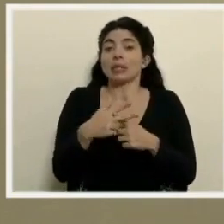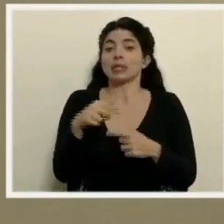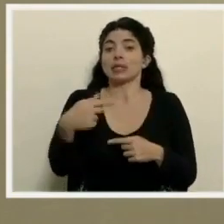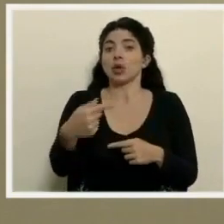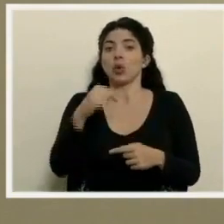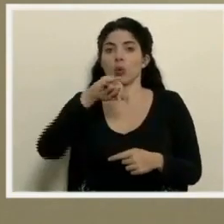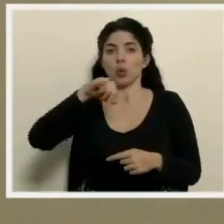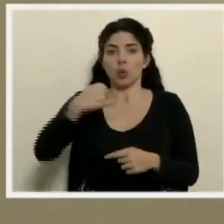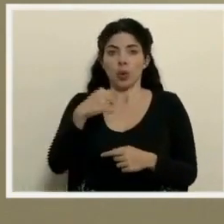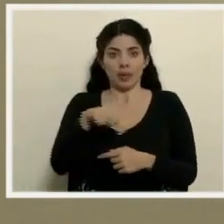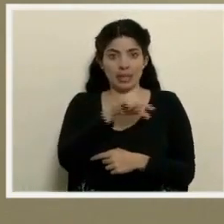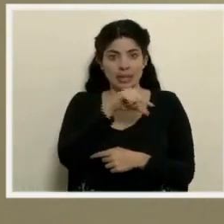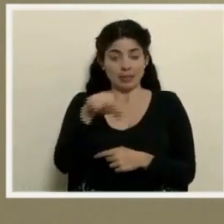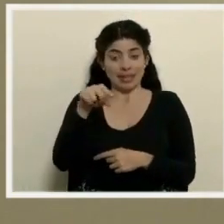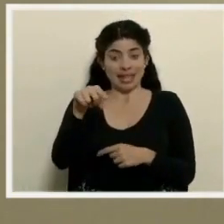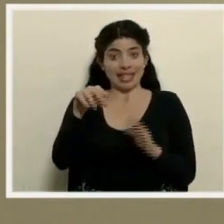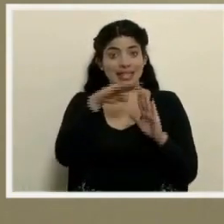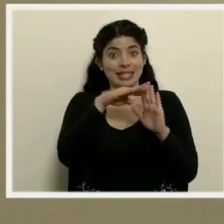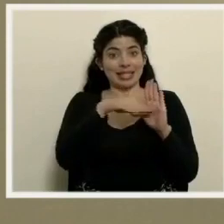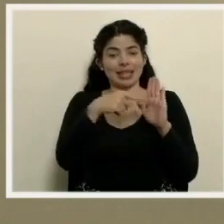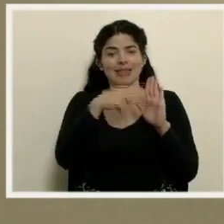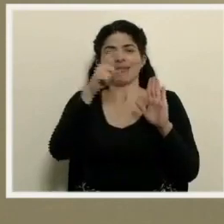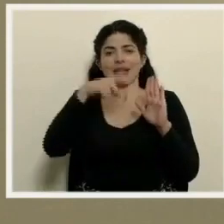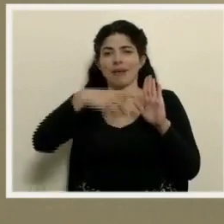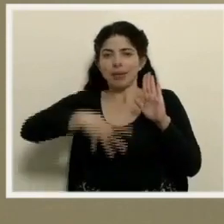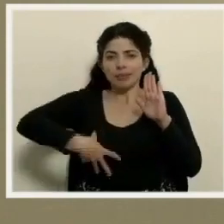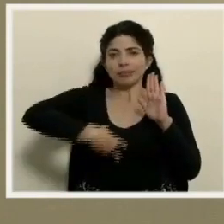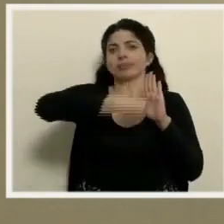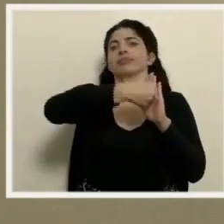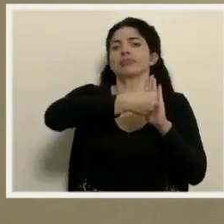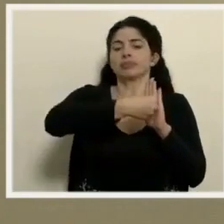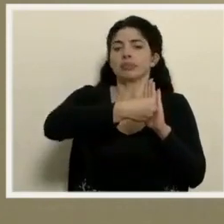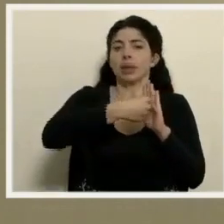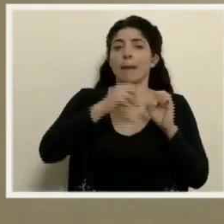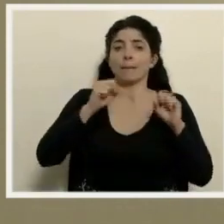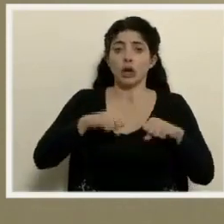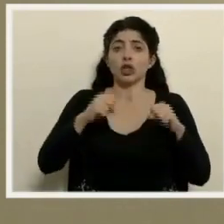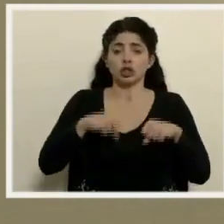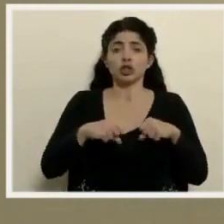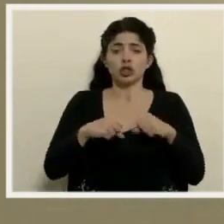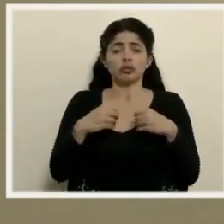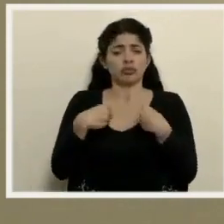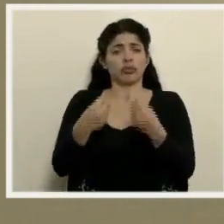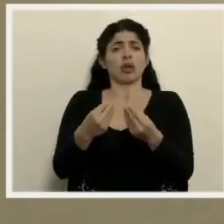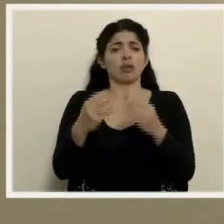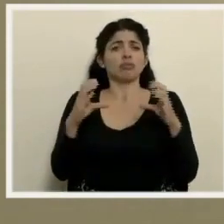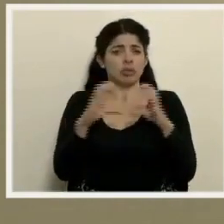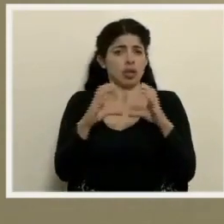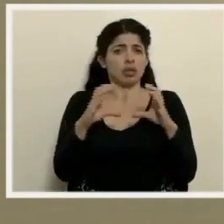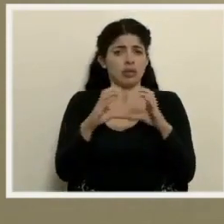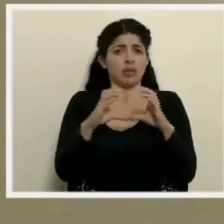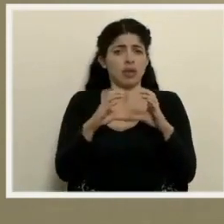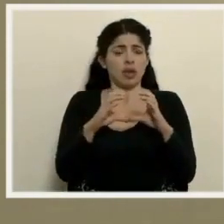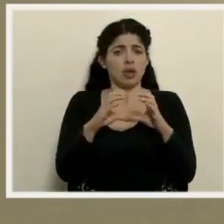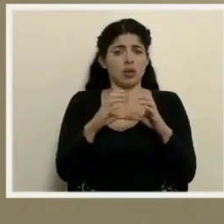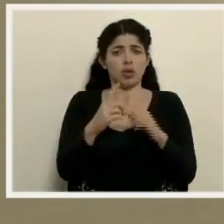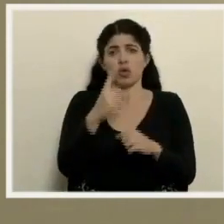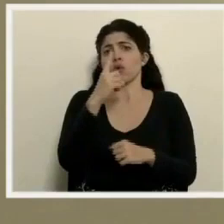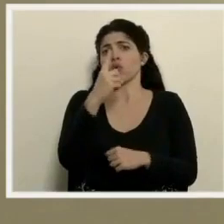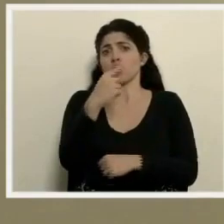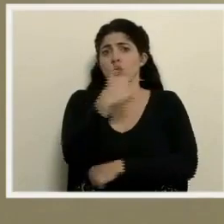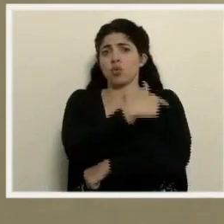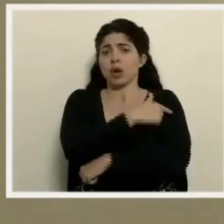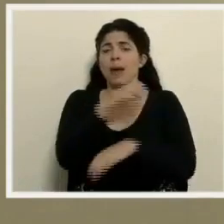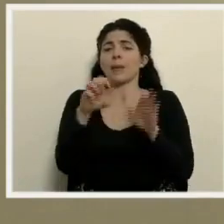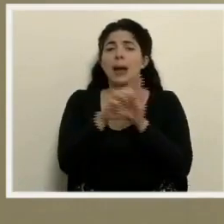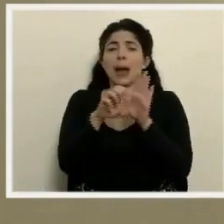jueves de esta semana, se va a incorporar la posibilidad de que se emita la certificación de una sola dosis. En el